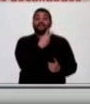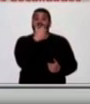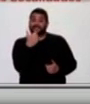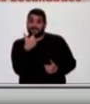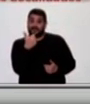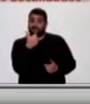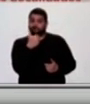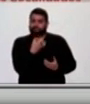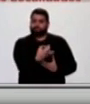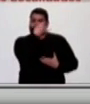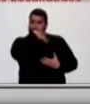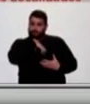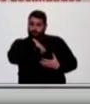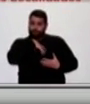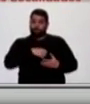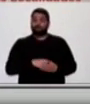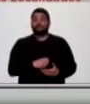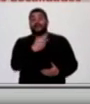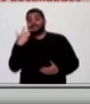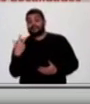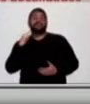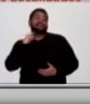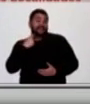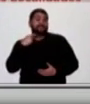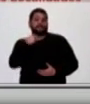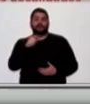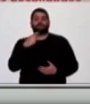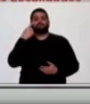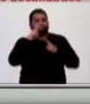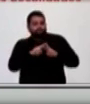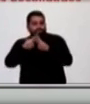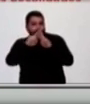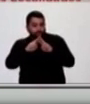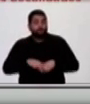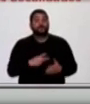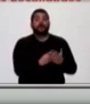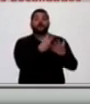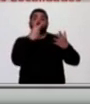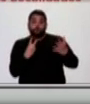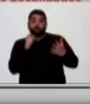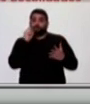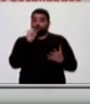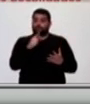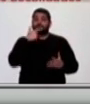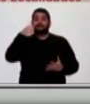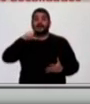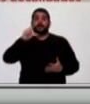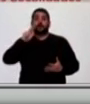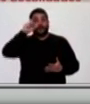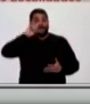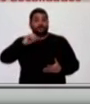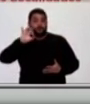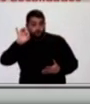son contacto de caso confirmado y 13 se encuentran en investigación. Dos son de la localidad de San Lorenzo,